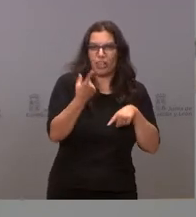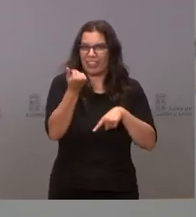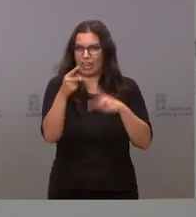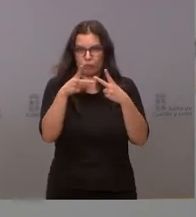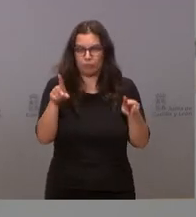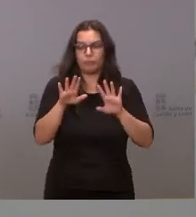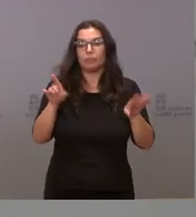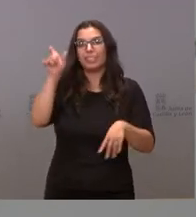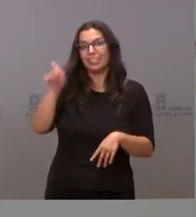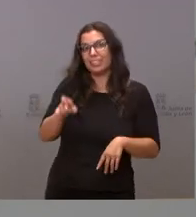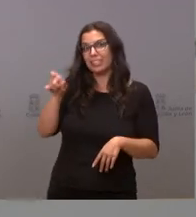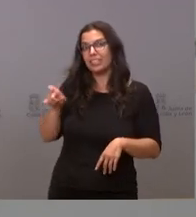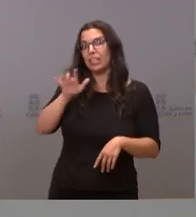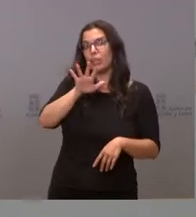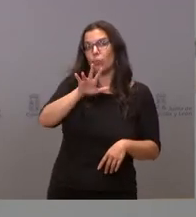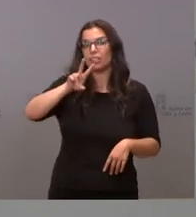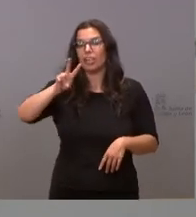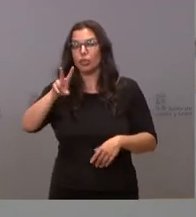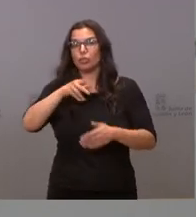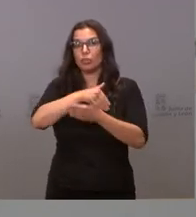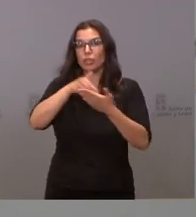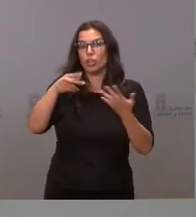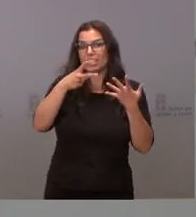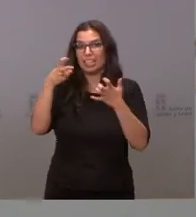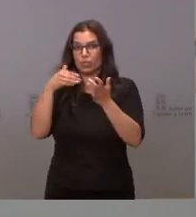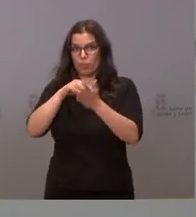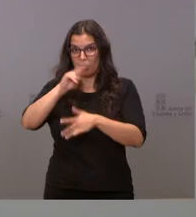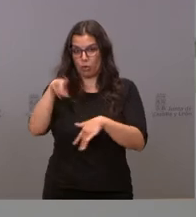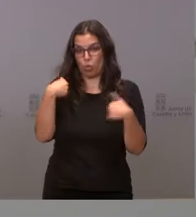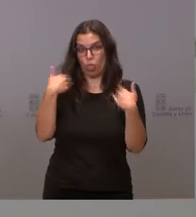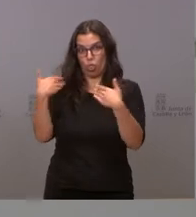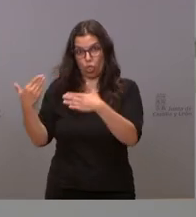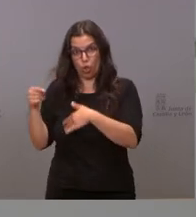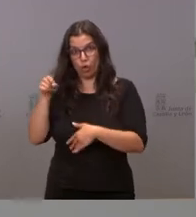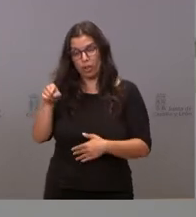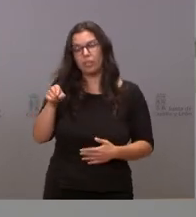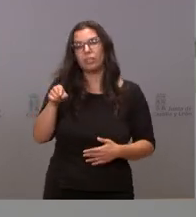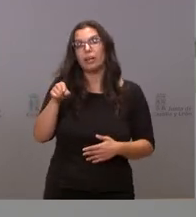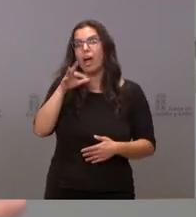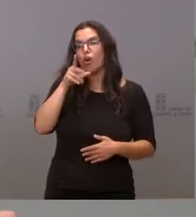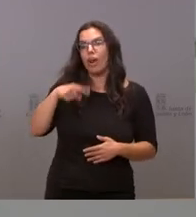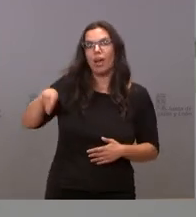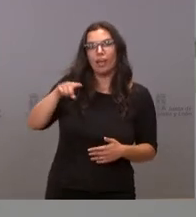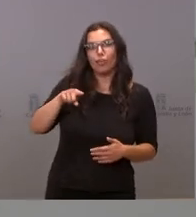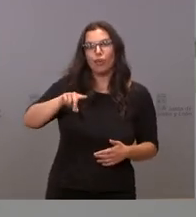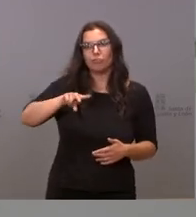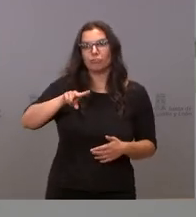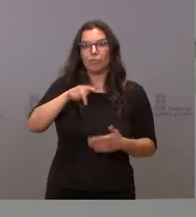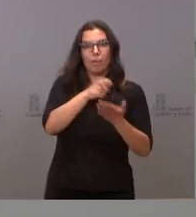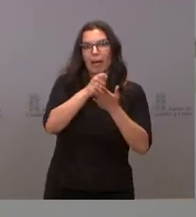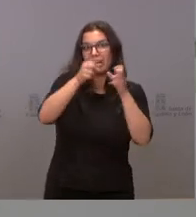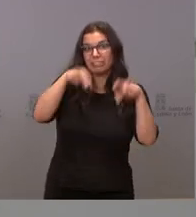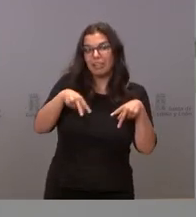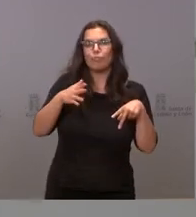sido un total de 52.700.000 euros, ahora lo pueden destinar a emprender, lo